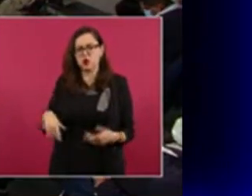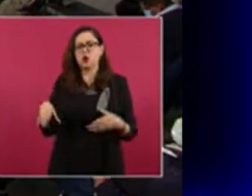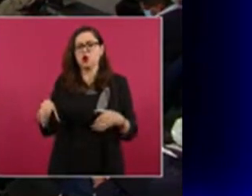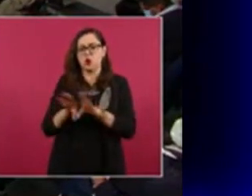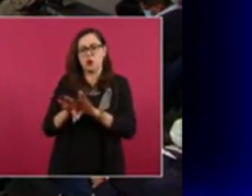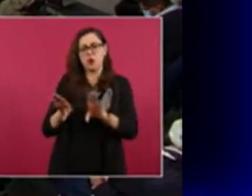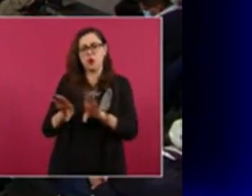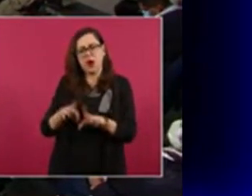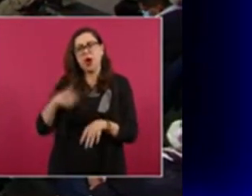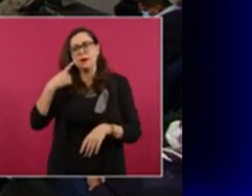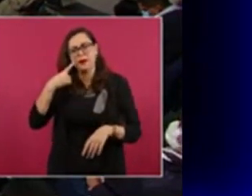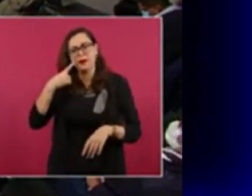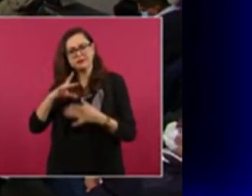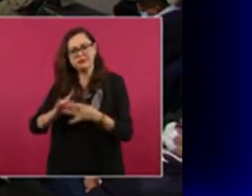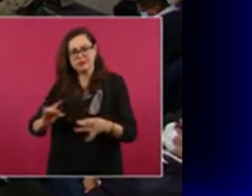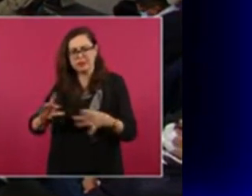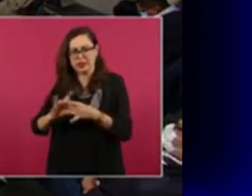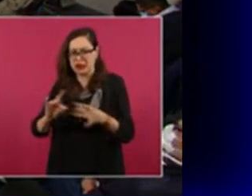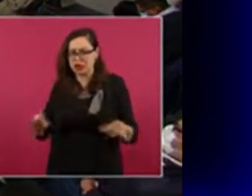explicas.